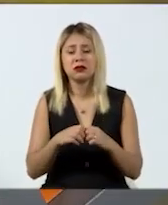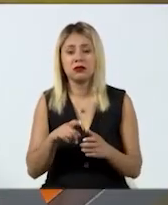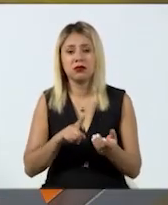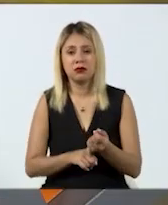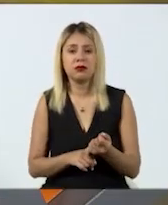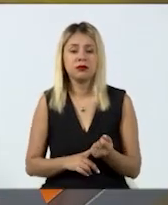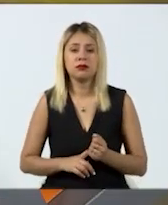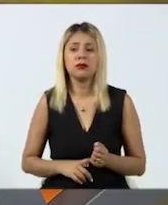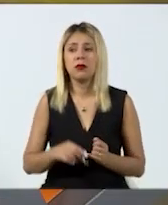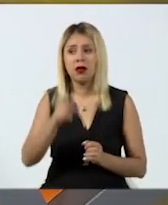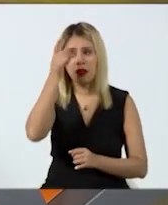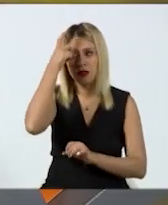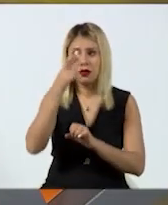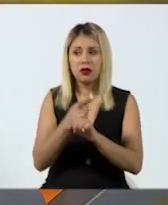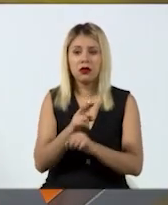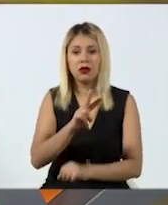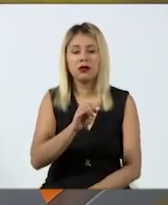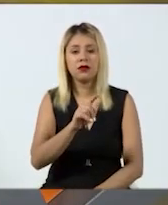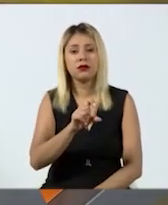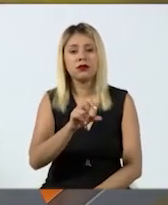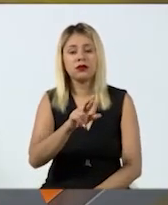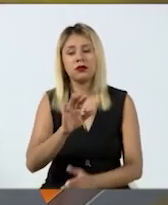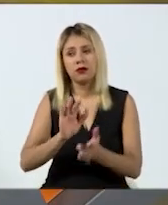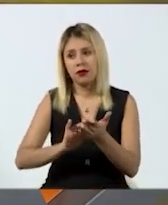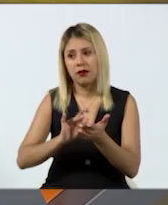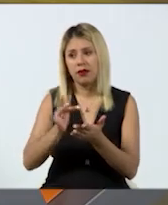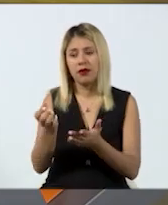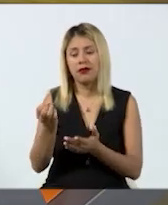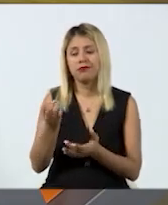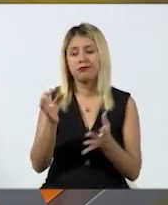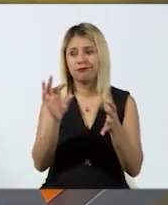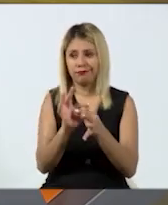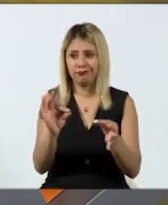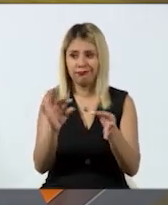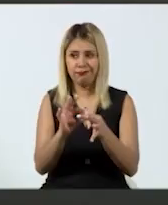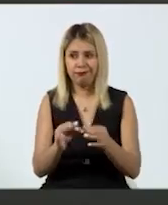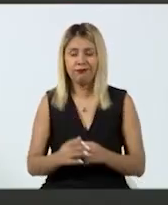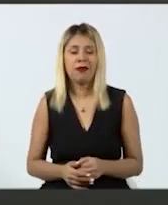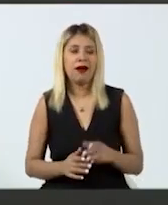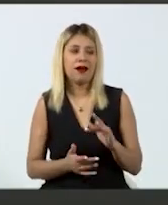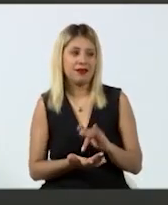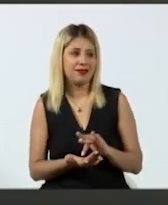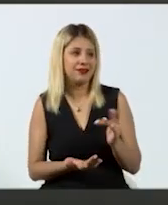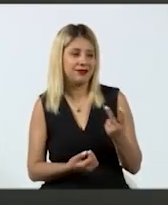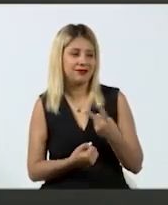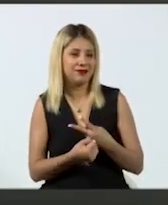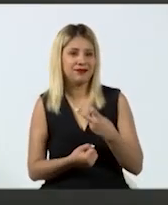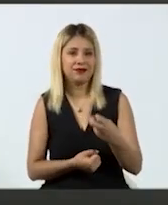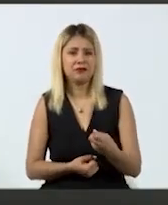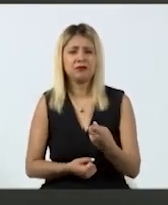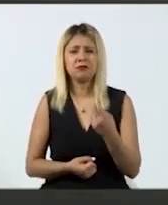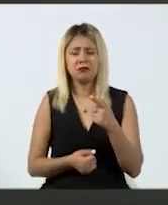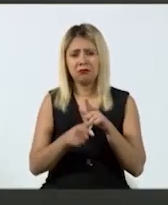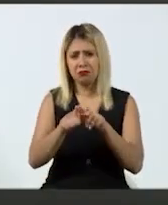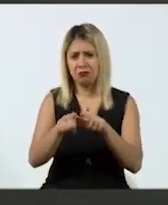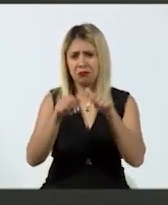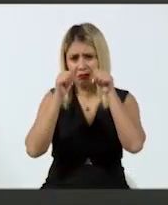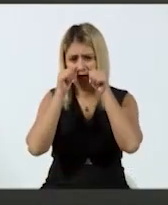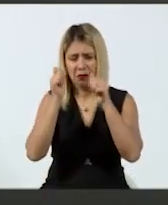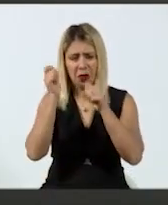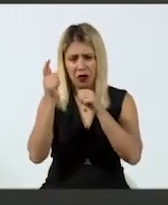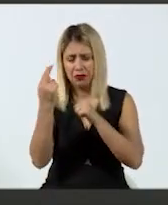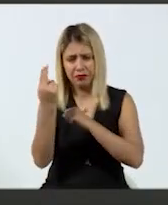Director Víctor Hugo Roldán Guerrero, gracias por esta charla. Al contrario, gracias a ustedes por la invitación y estaremos pendientes de cualquier